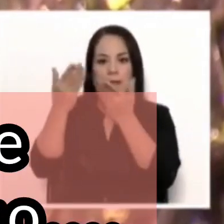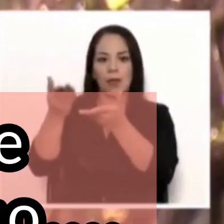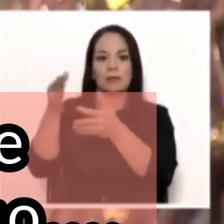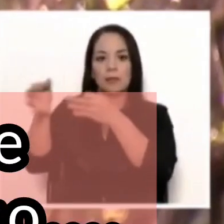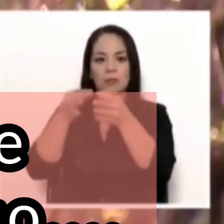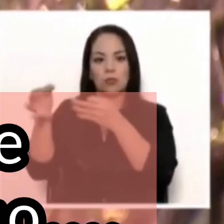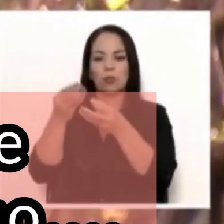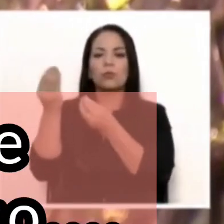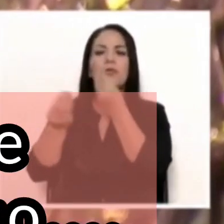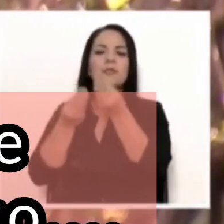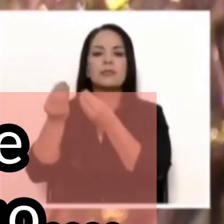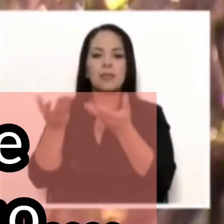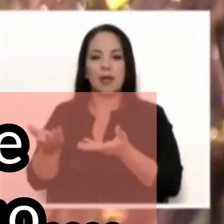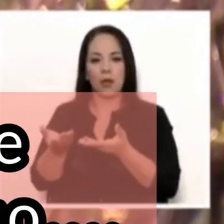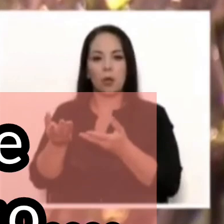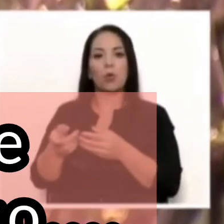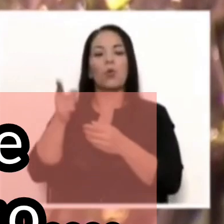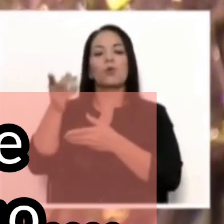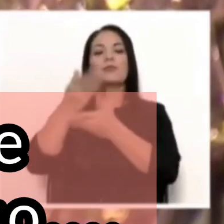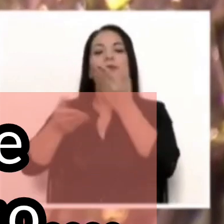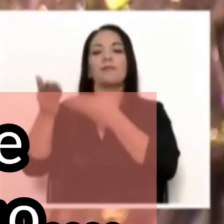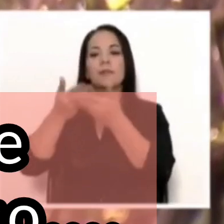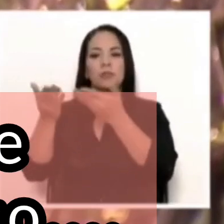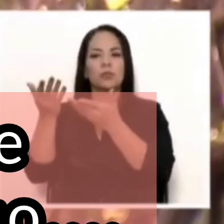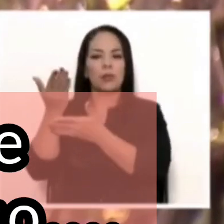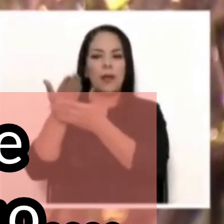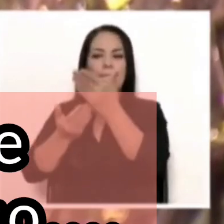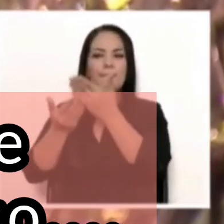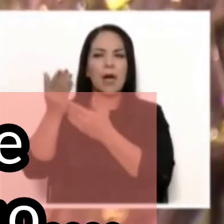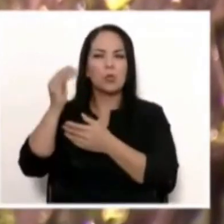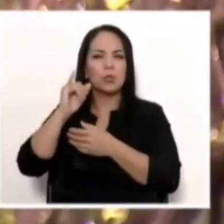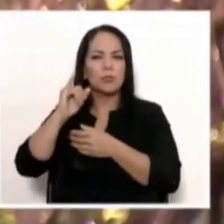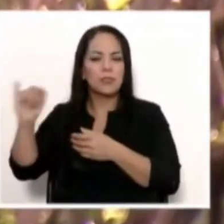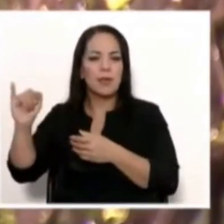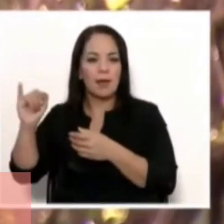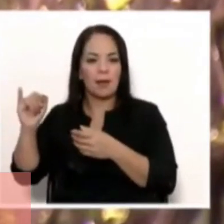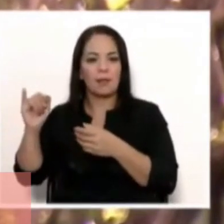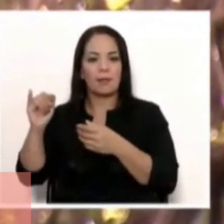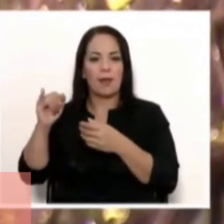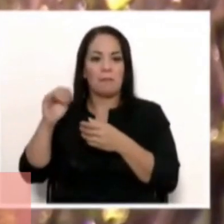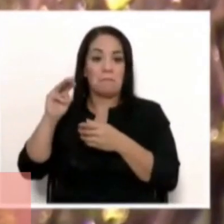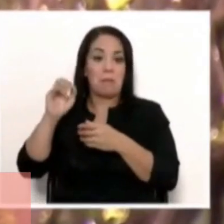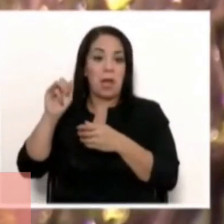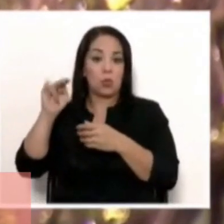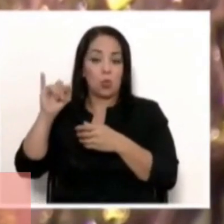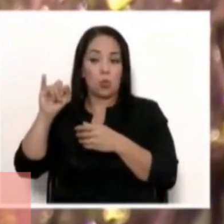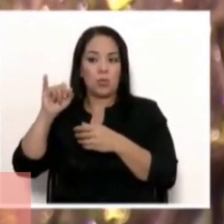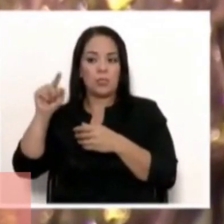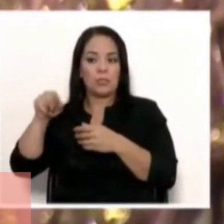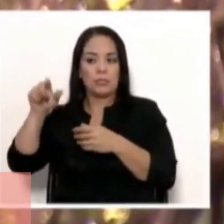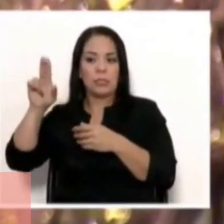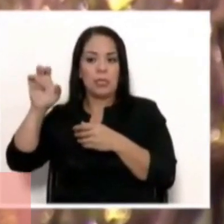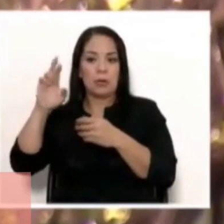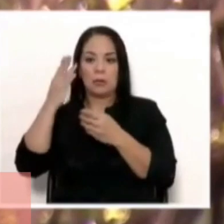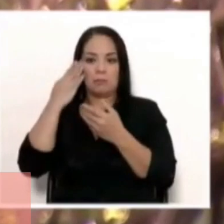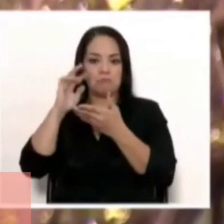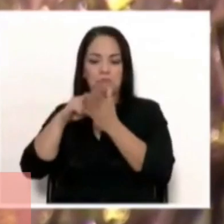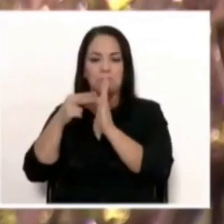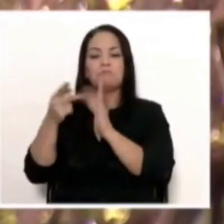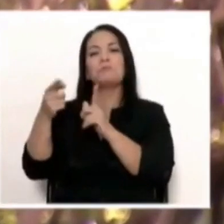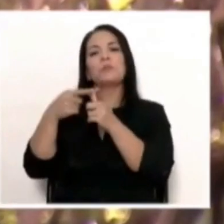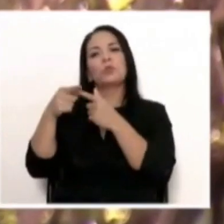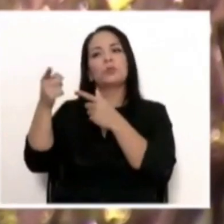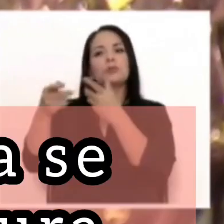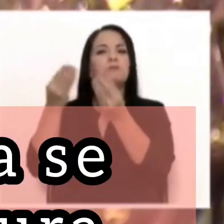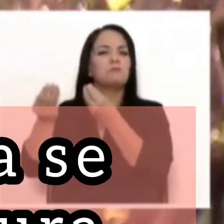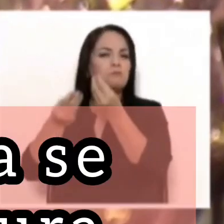hicieron específicamente con esos servicios de mano izquierda? Si fue una contratación, por ejemplo, del asesor de don Federico Cruz o quien intervino en ese